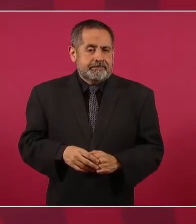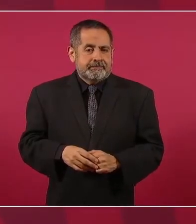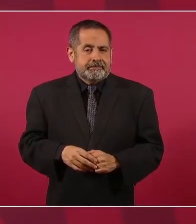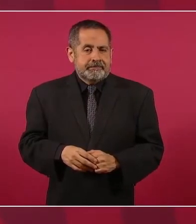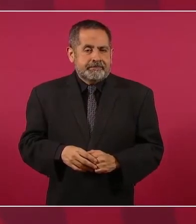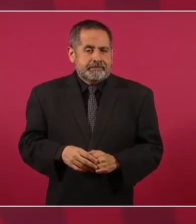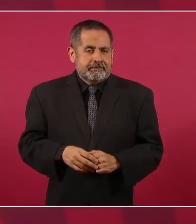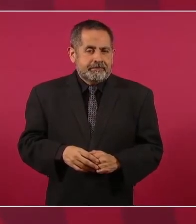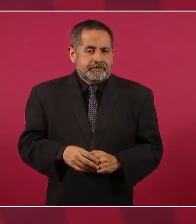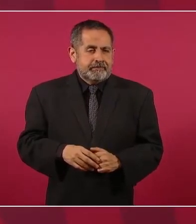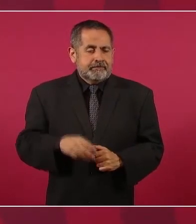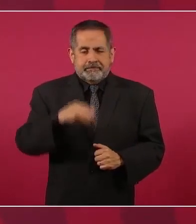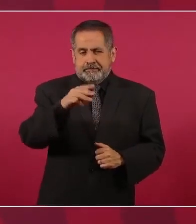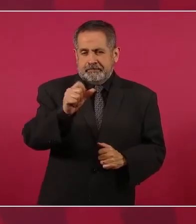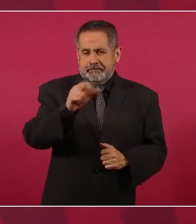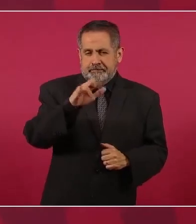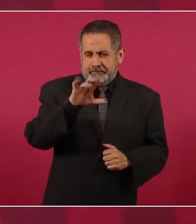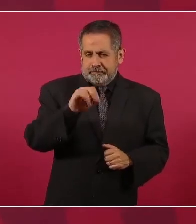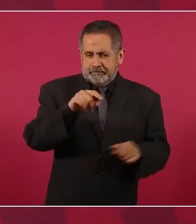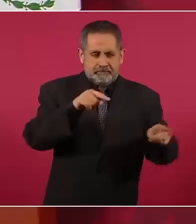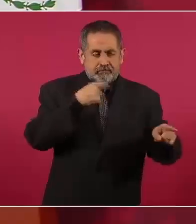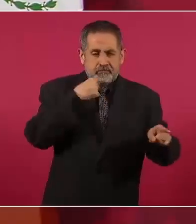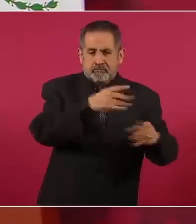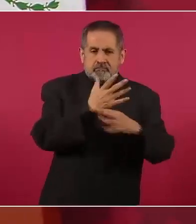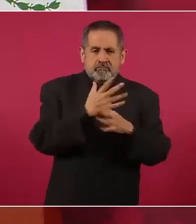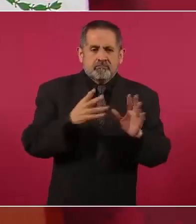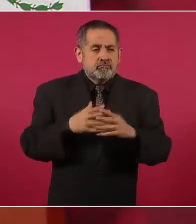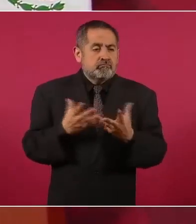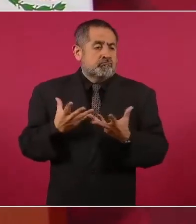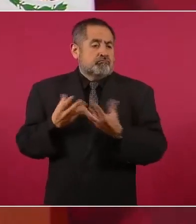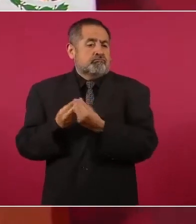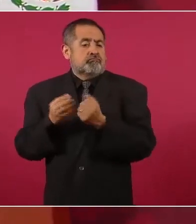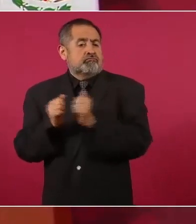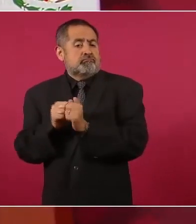Vargas Llosa dijo, yo estoy con Bolsonaro,